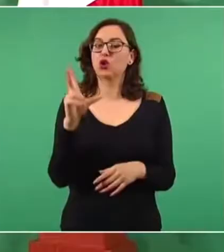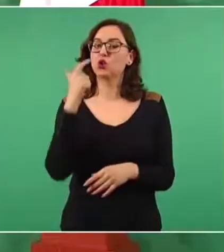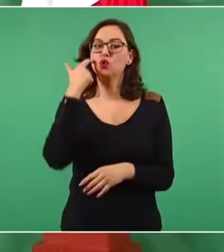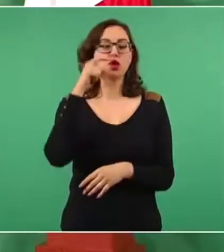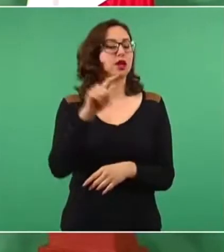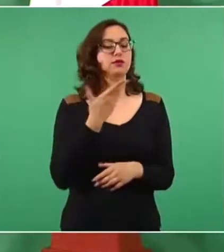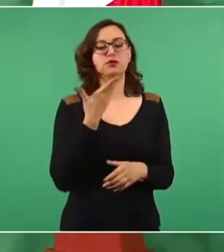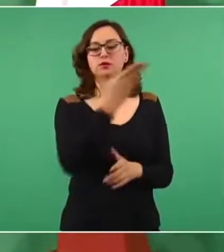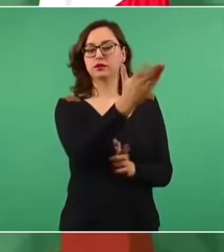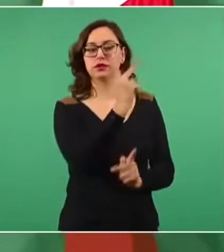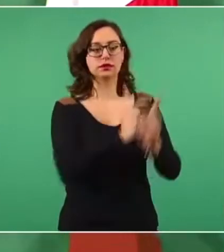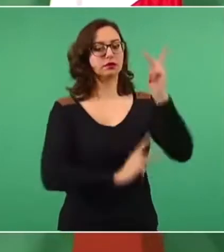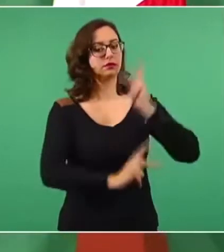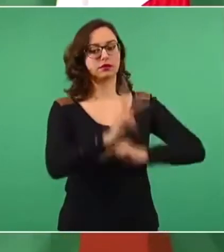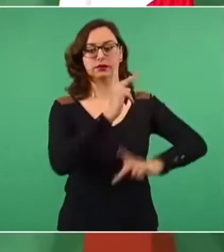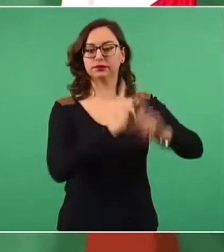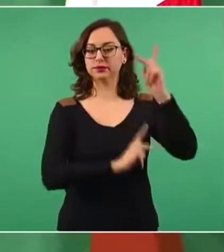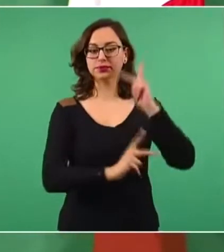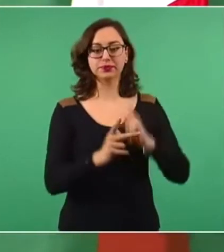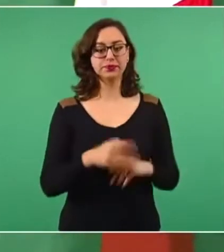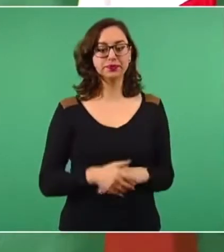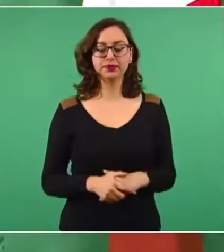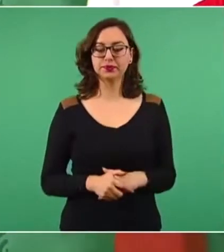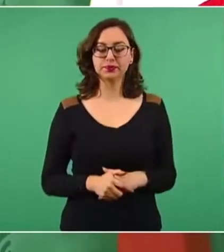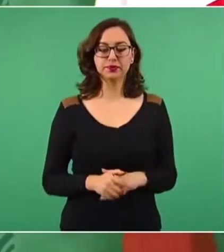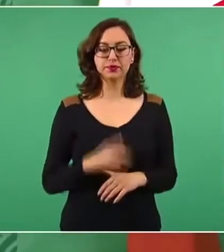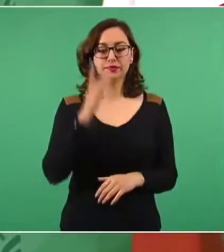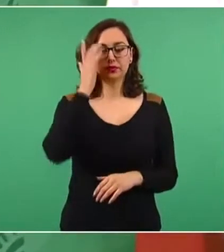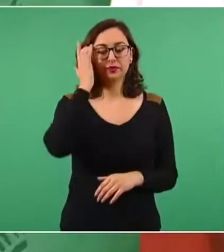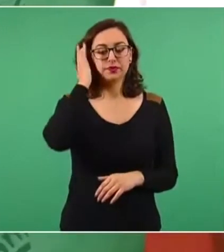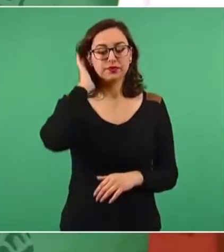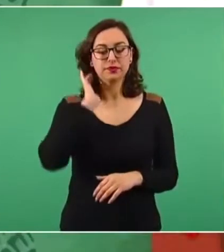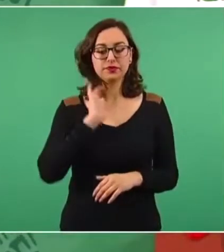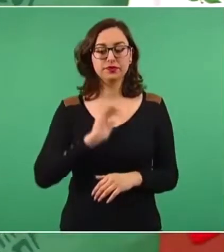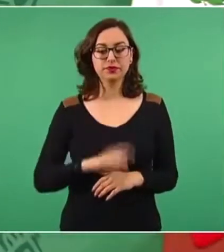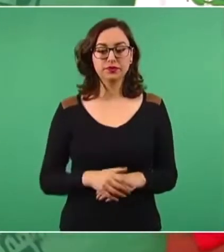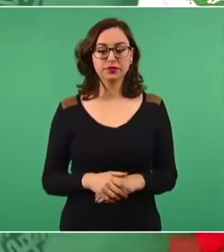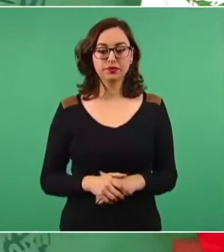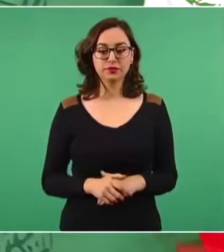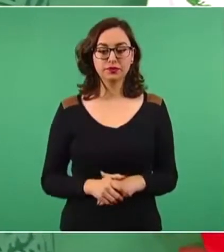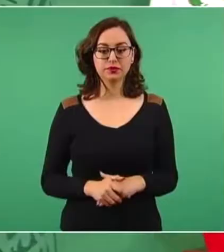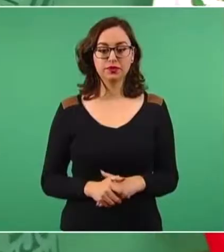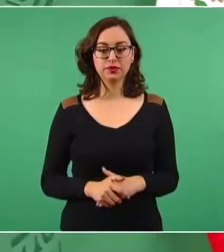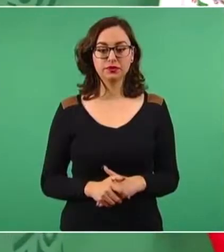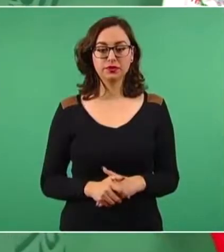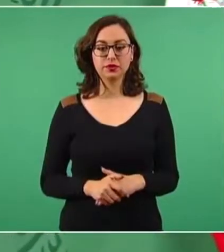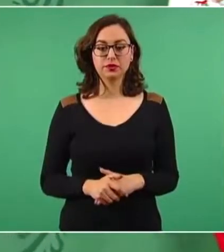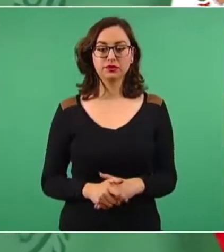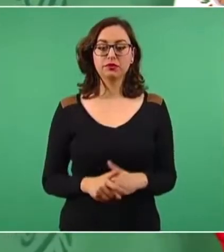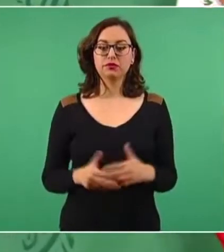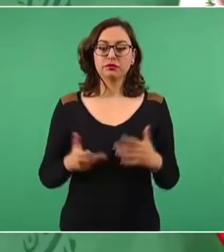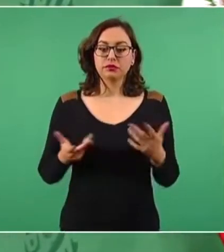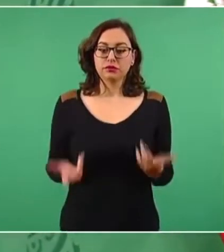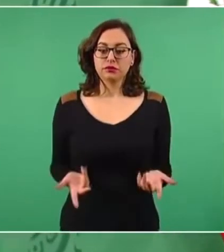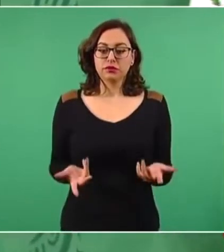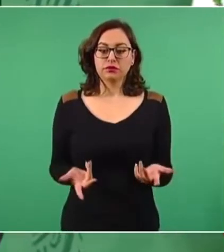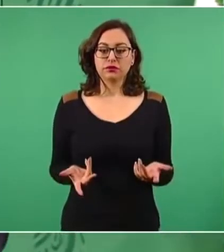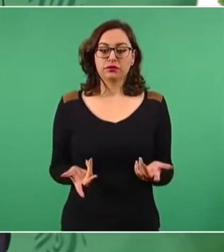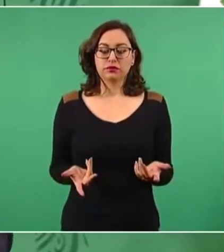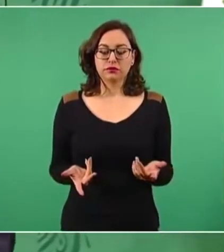al país, entonces tenemos que